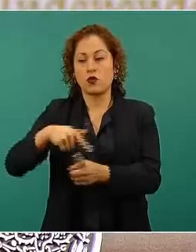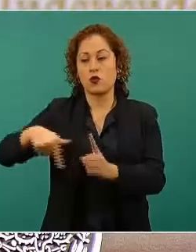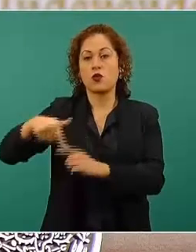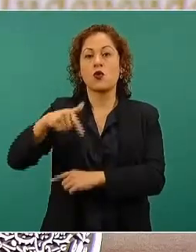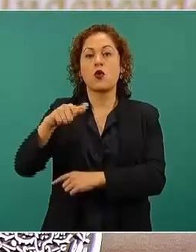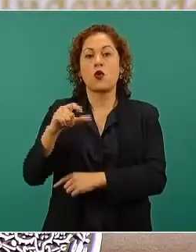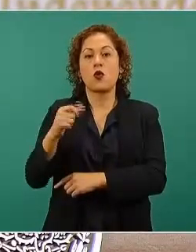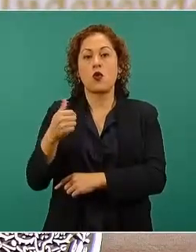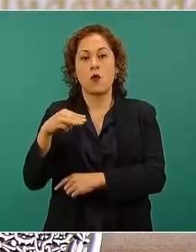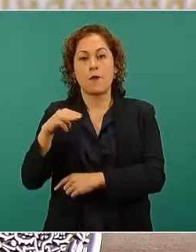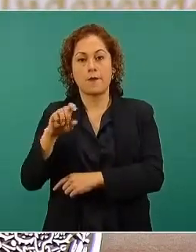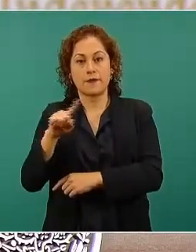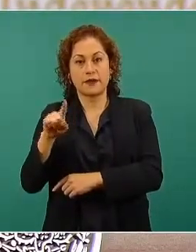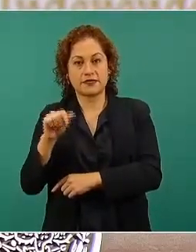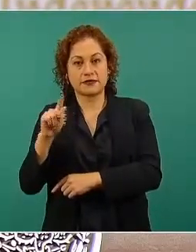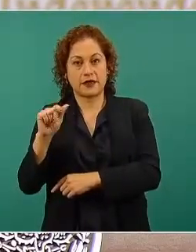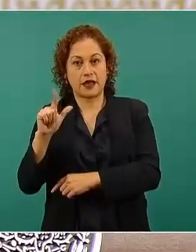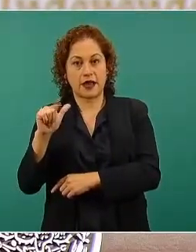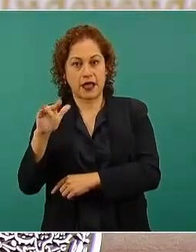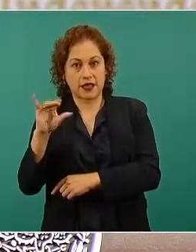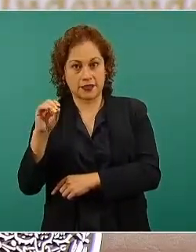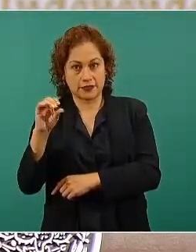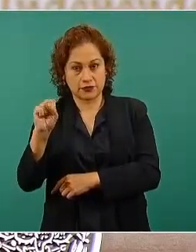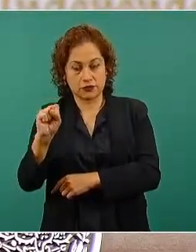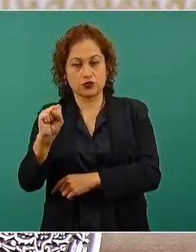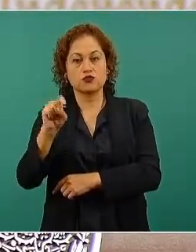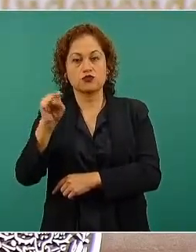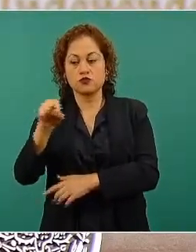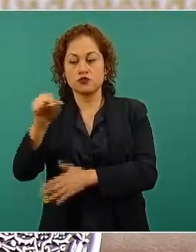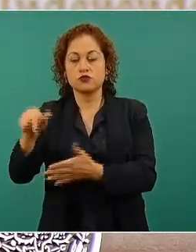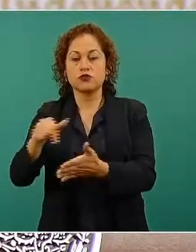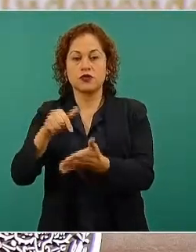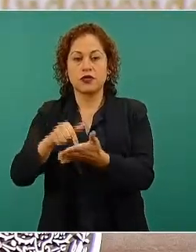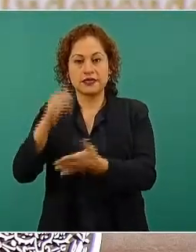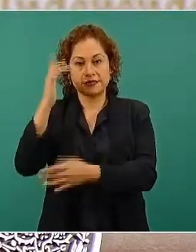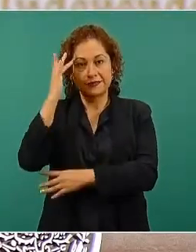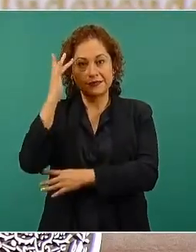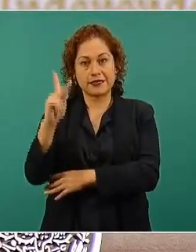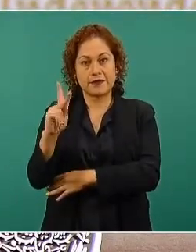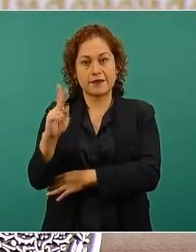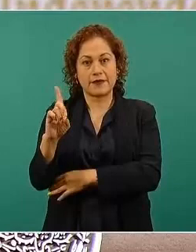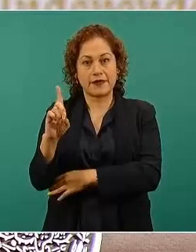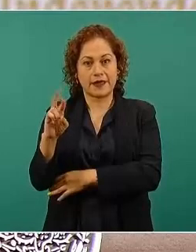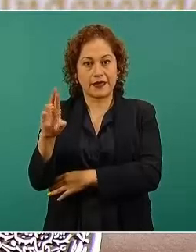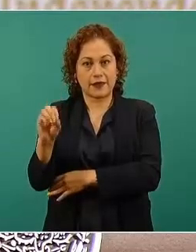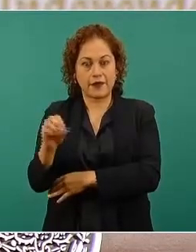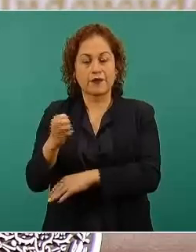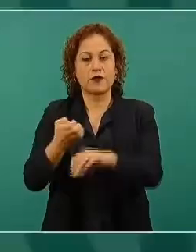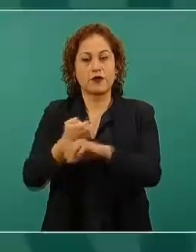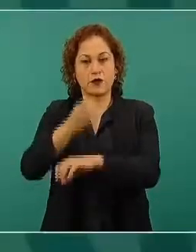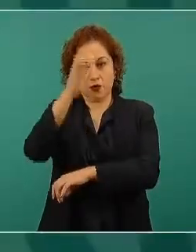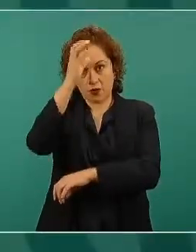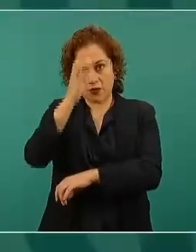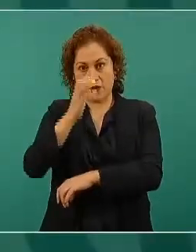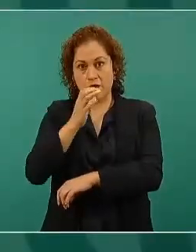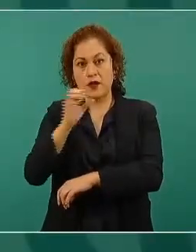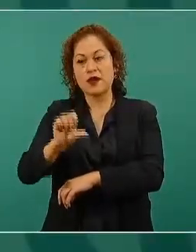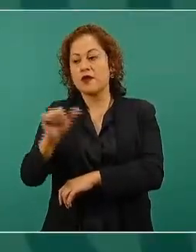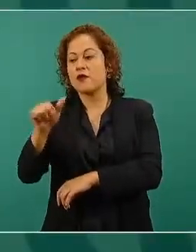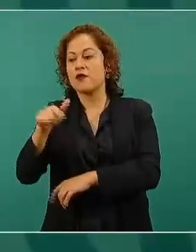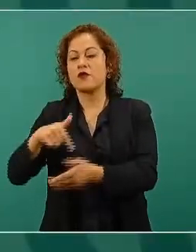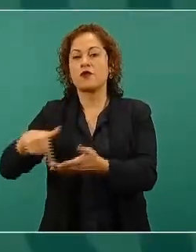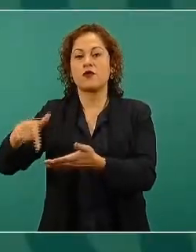en San Pedro de las Colonias Coahuila y en Cuatro Ciénegas.